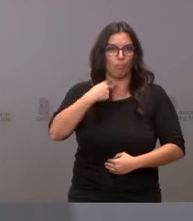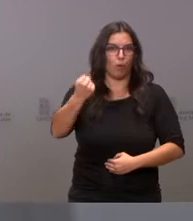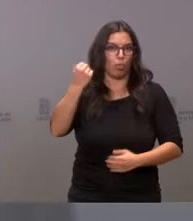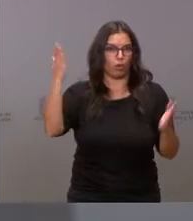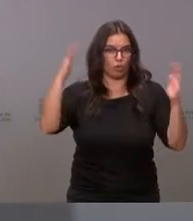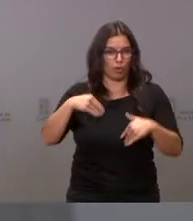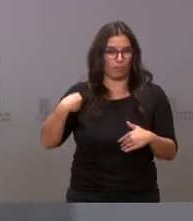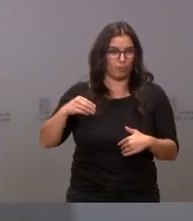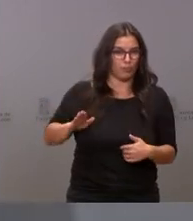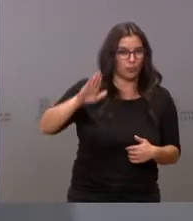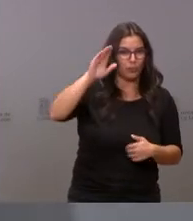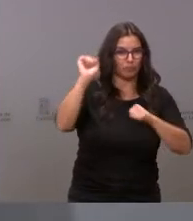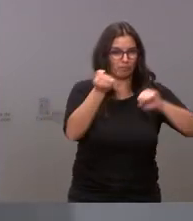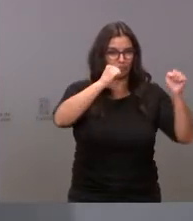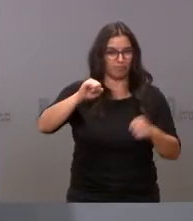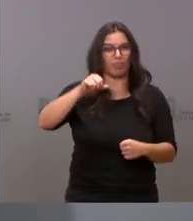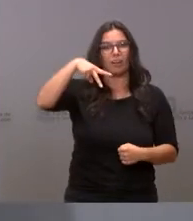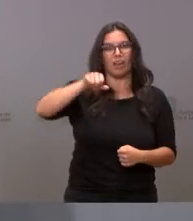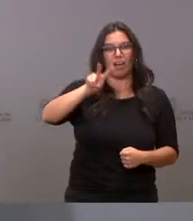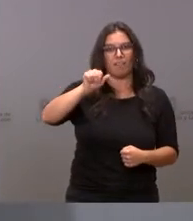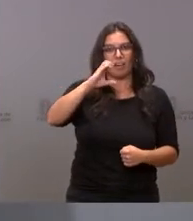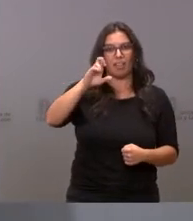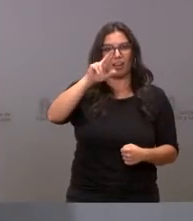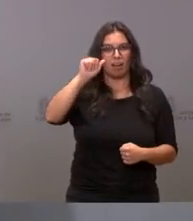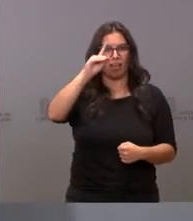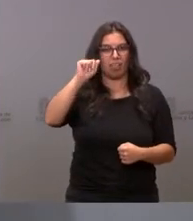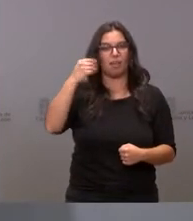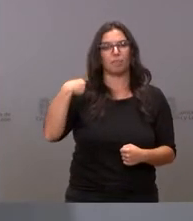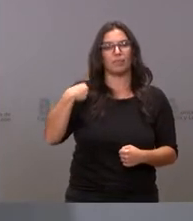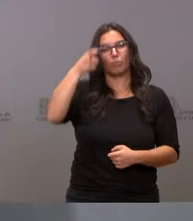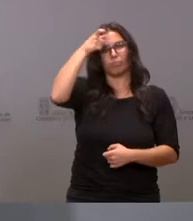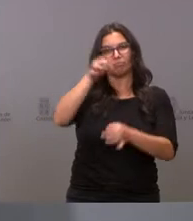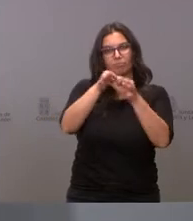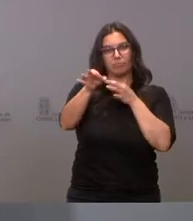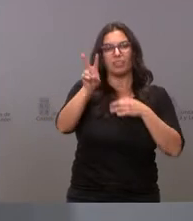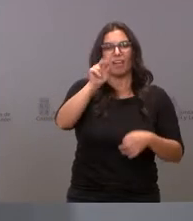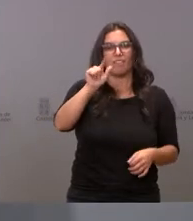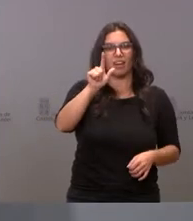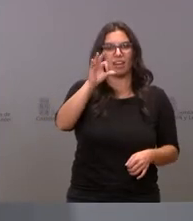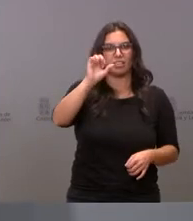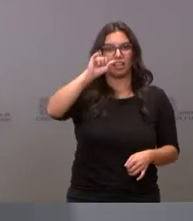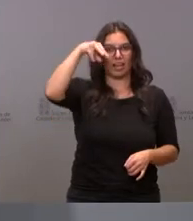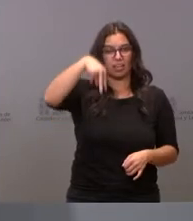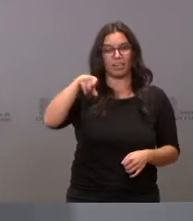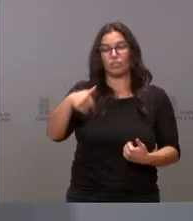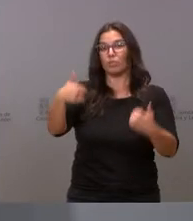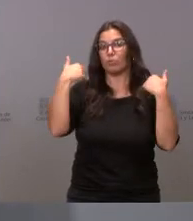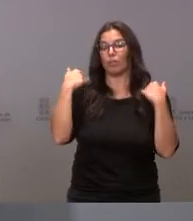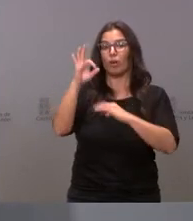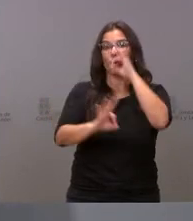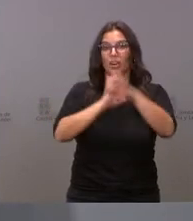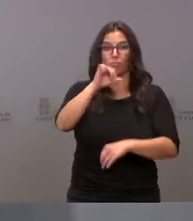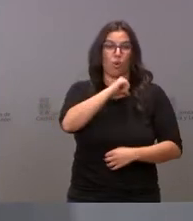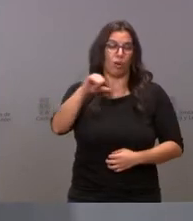puerto de Navacerrada, ubicada en el Pinar de Balsaín. Esto corresponde al Organismo Autónomo de Parques Nacionales. Es a quien